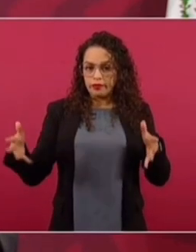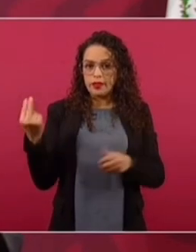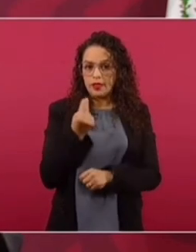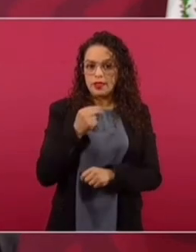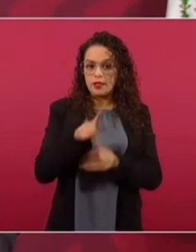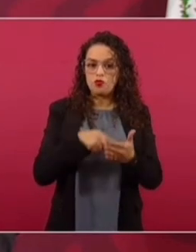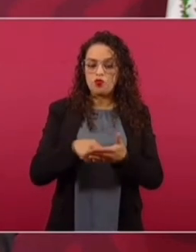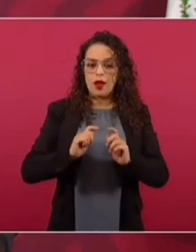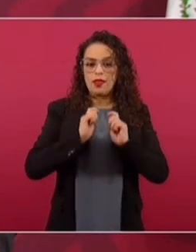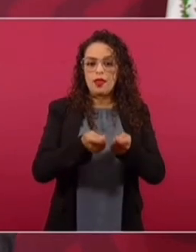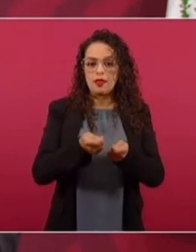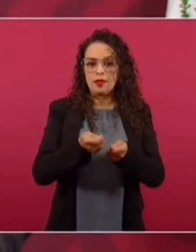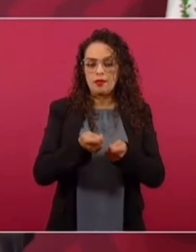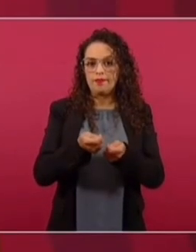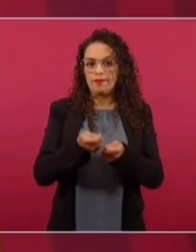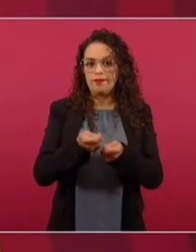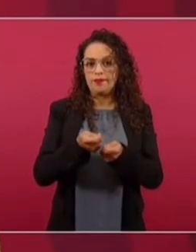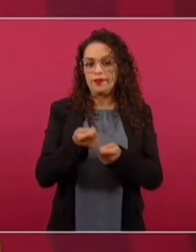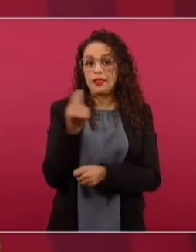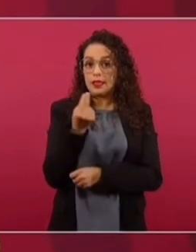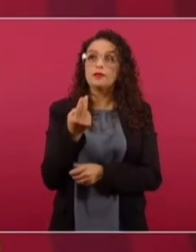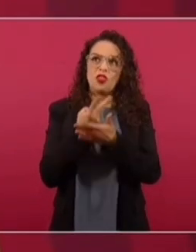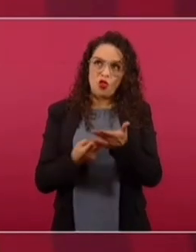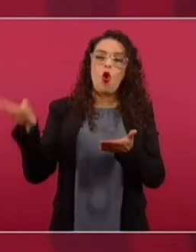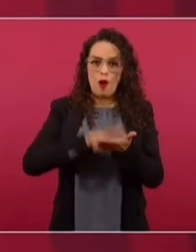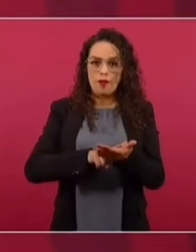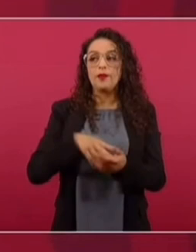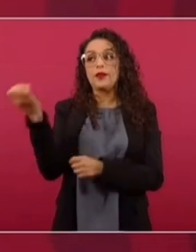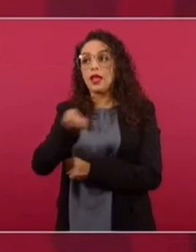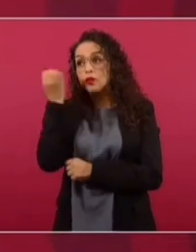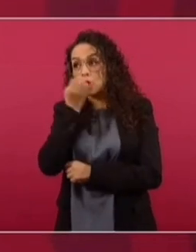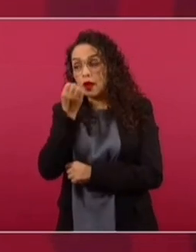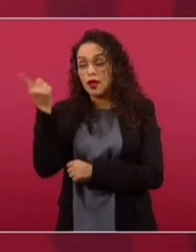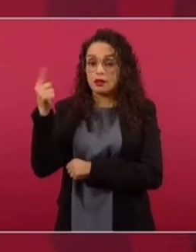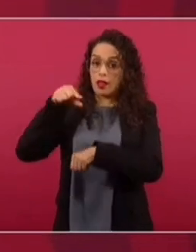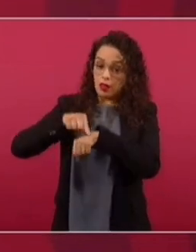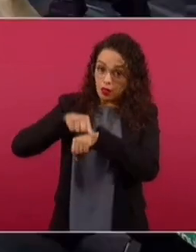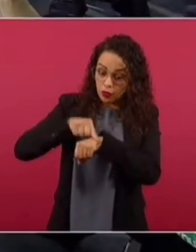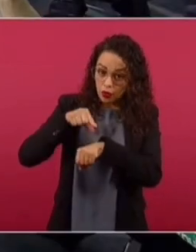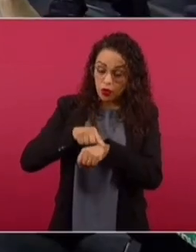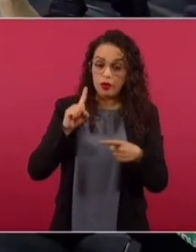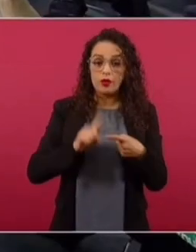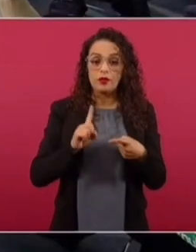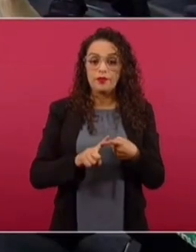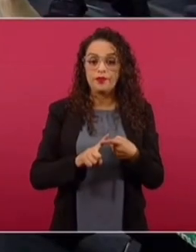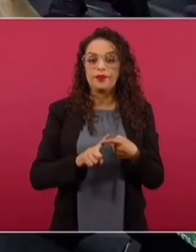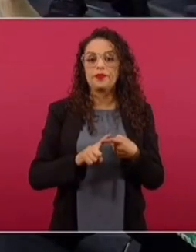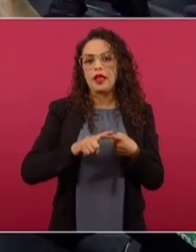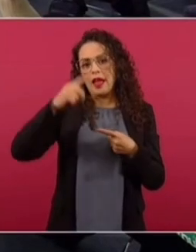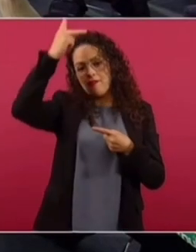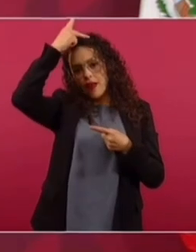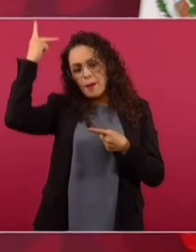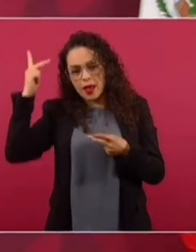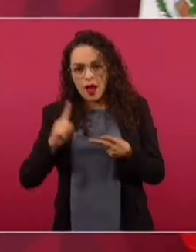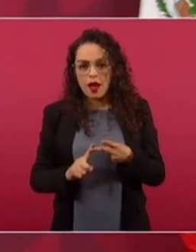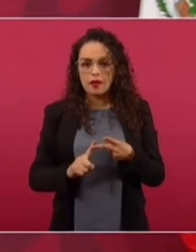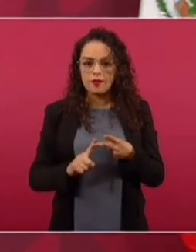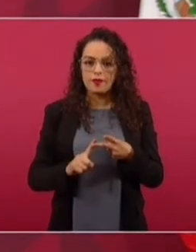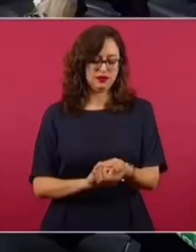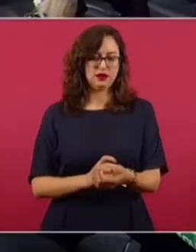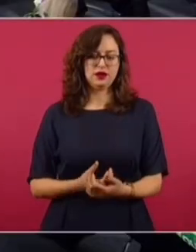al doble, tanto en escuelas de medicina como de enfermería y de